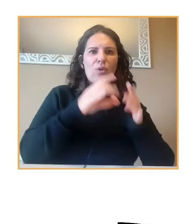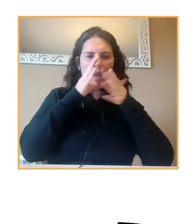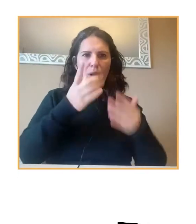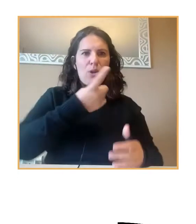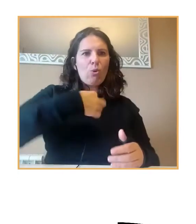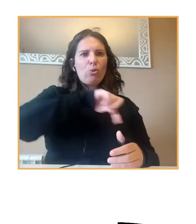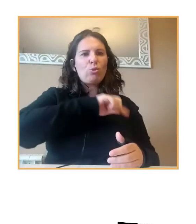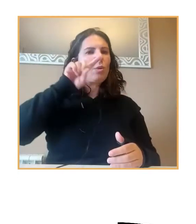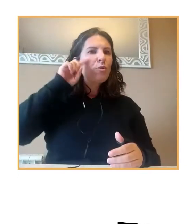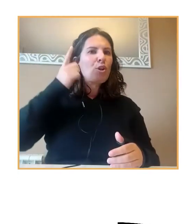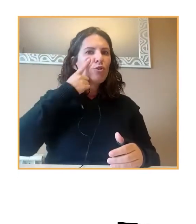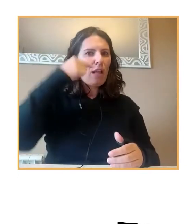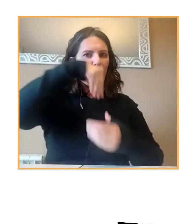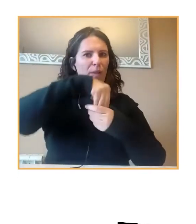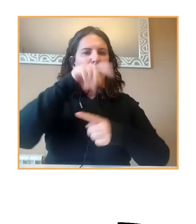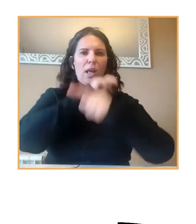en nuestra asociación